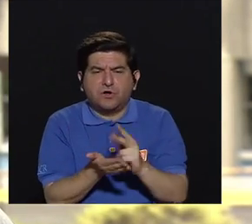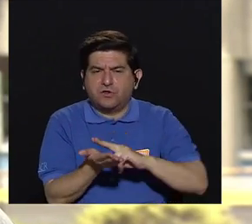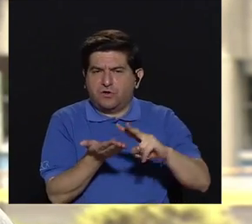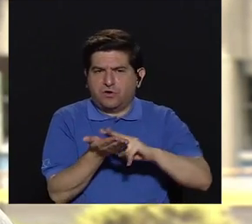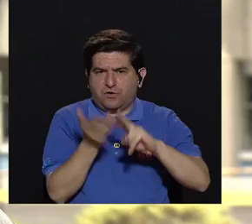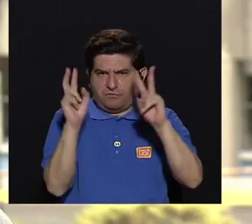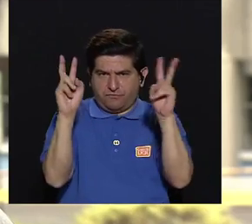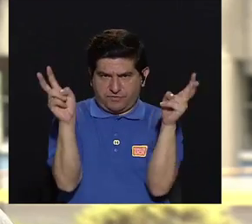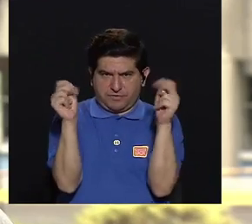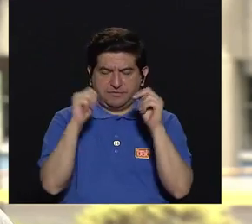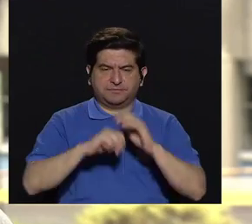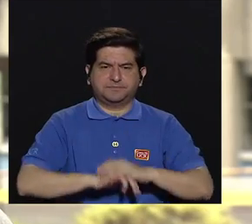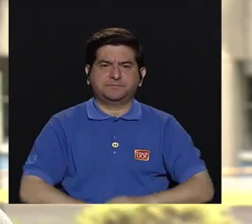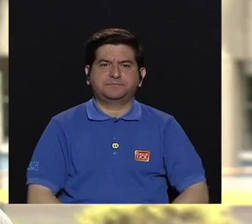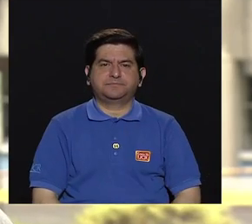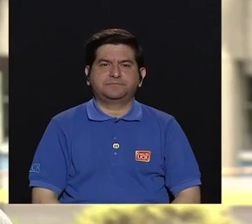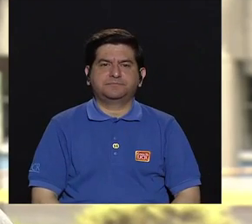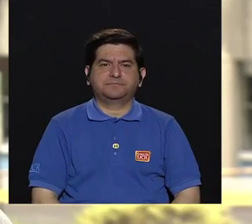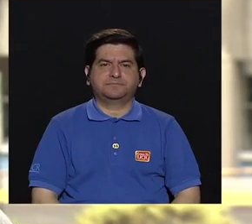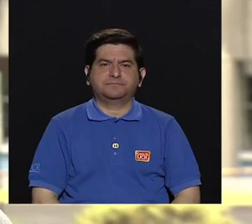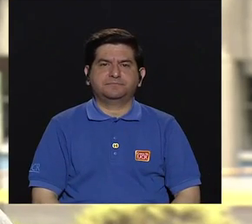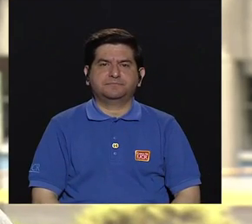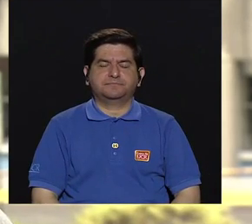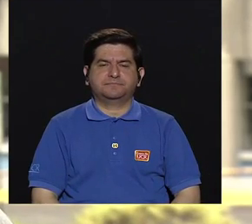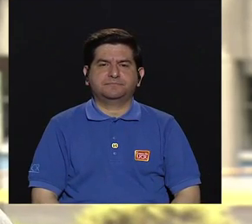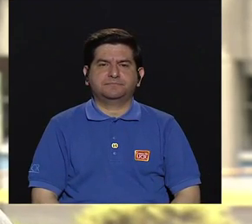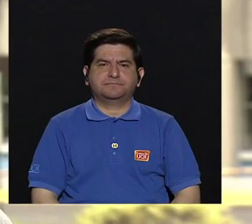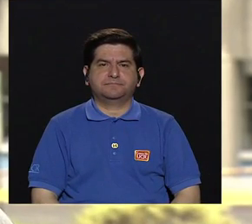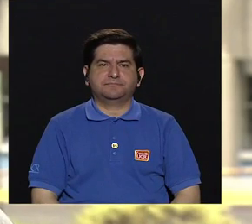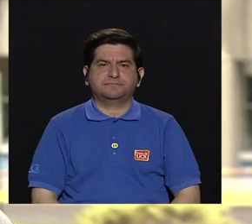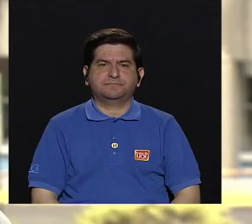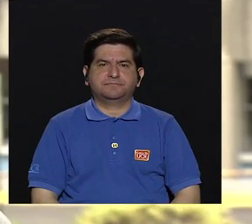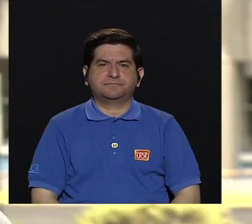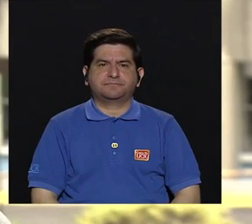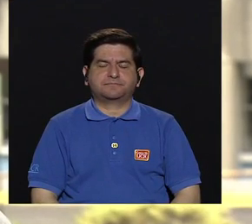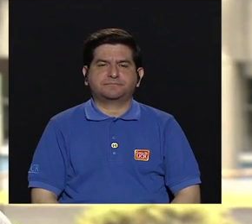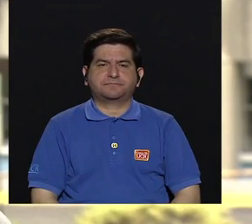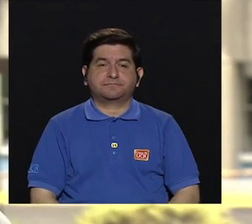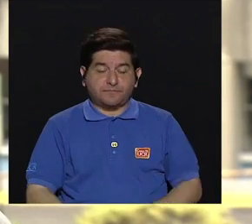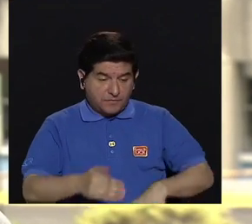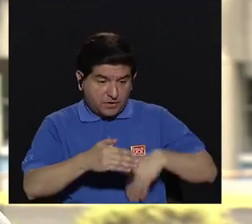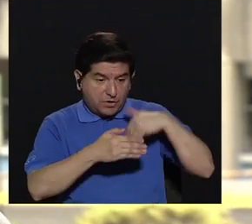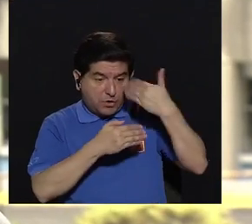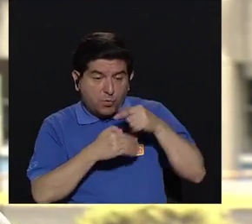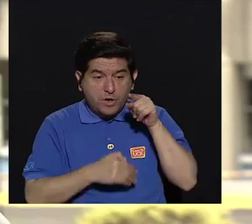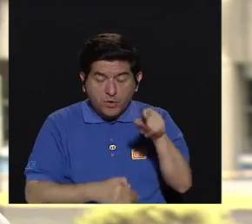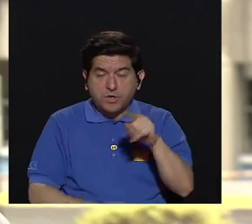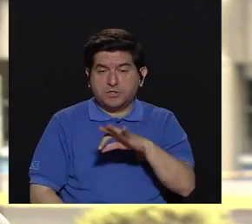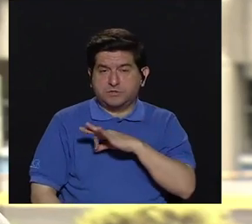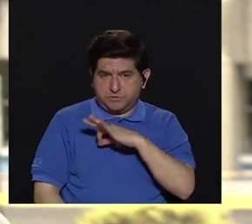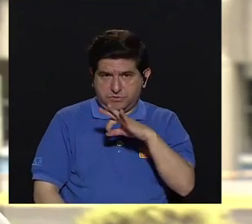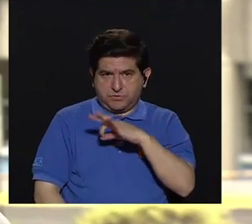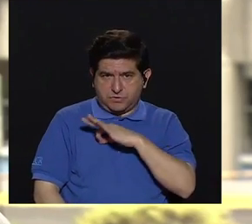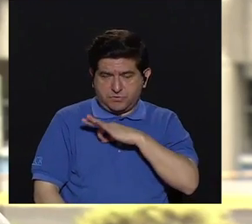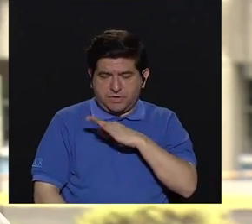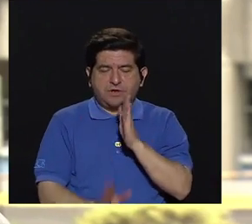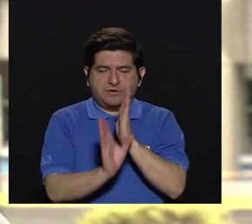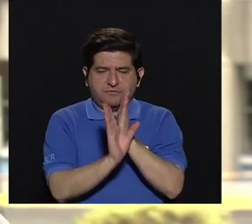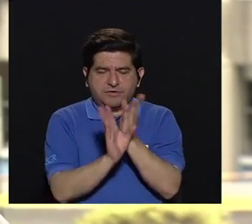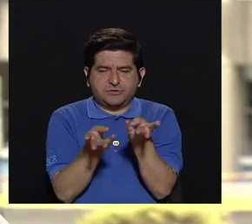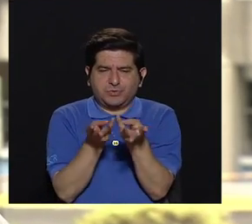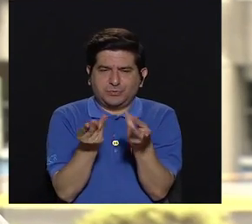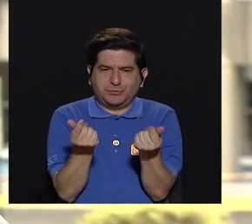que es verde, ¿verdad? Y luego, todo esto trae beneficios a nivel